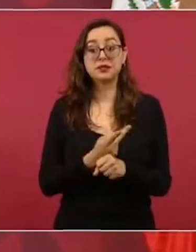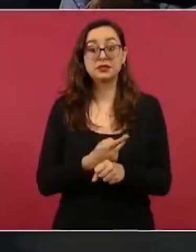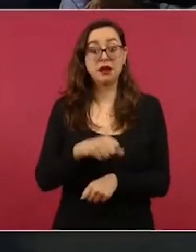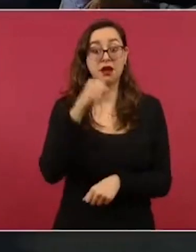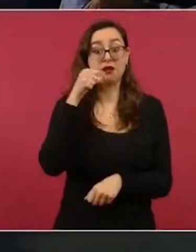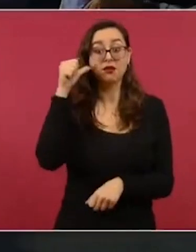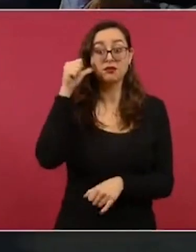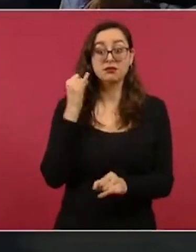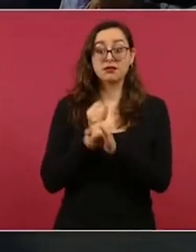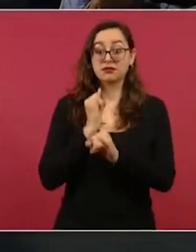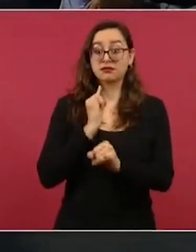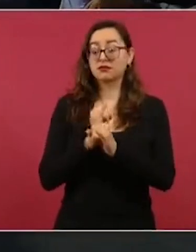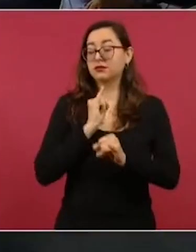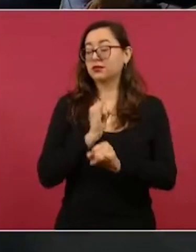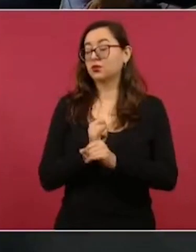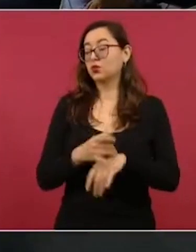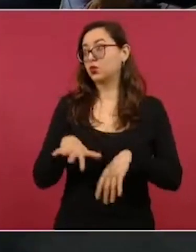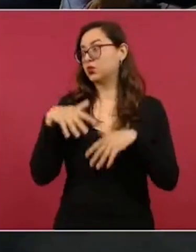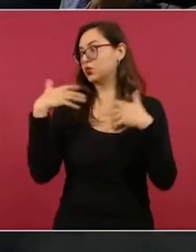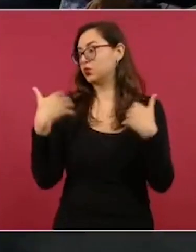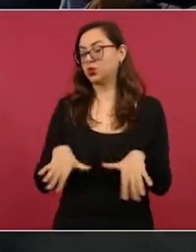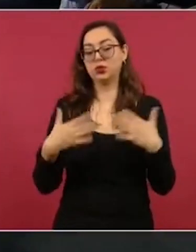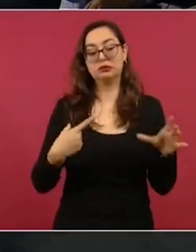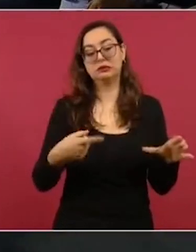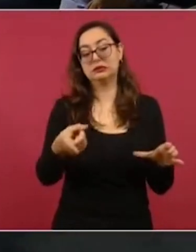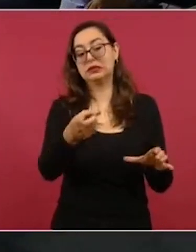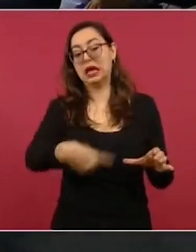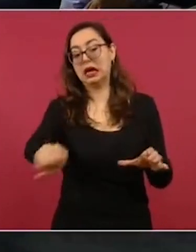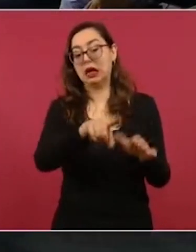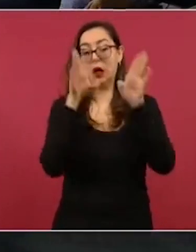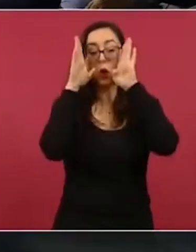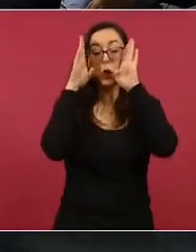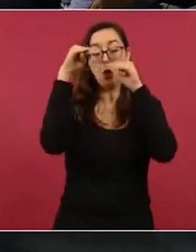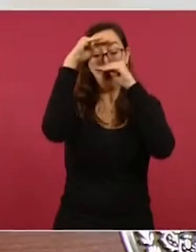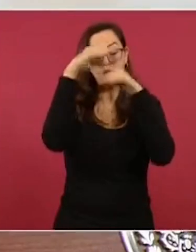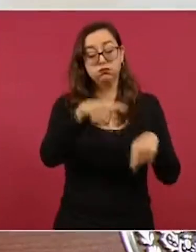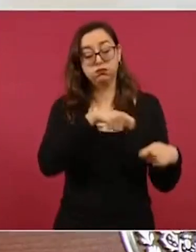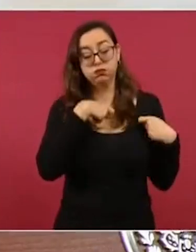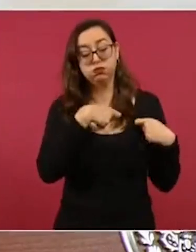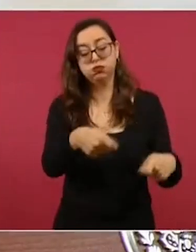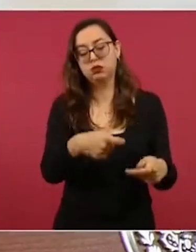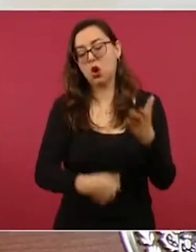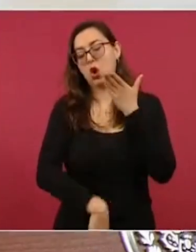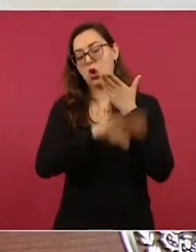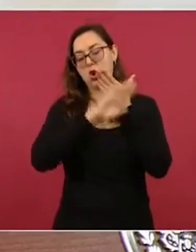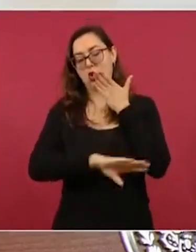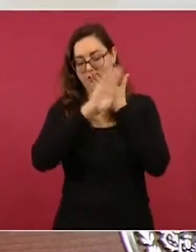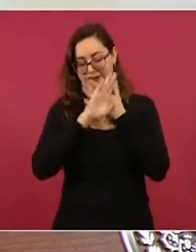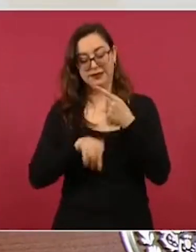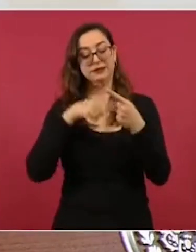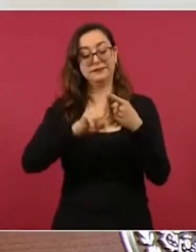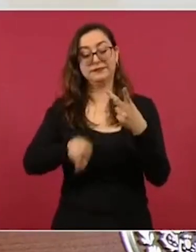tú AMLO, haciendo referencia a que el mandatario mexicano sería el siguiente en la lista en ser destituido. Durante la conferencia matutina de este